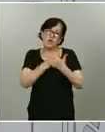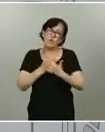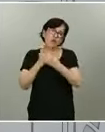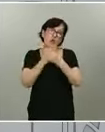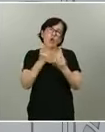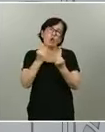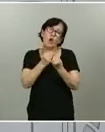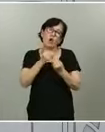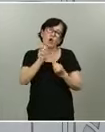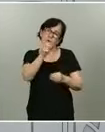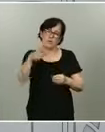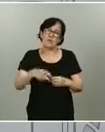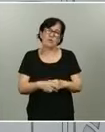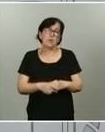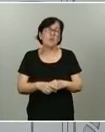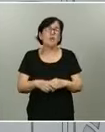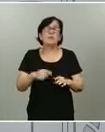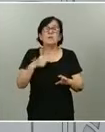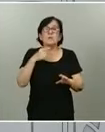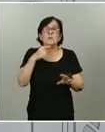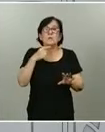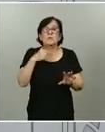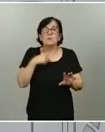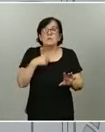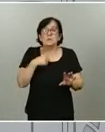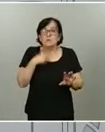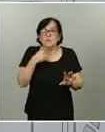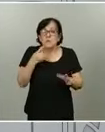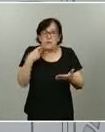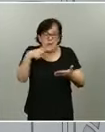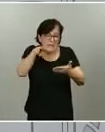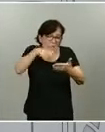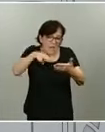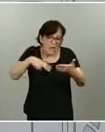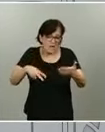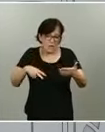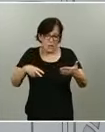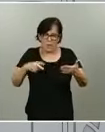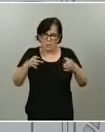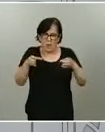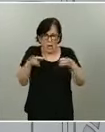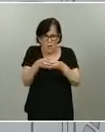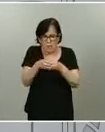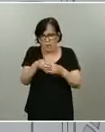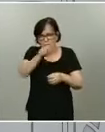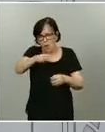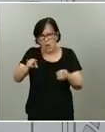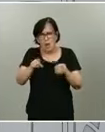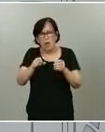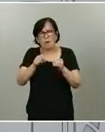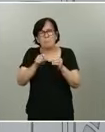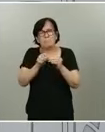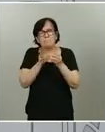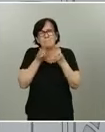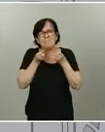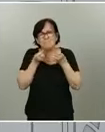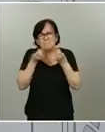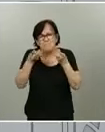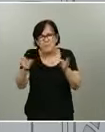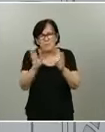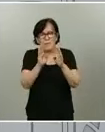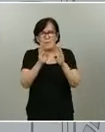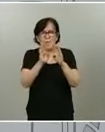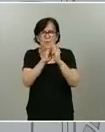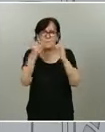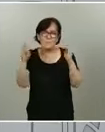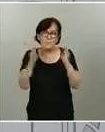Dicho esto, leemos en el equipo muchísima bibliografía científica, pero no la leemos toda. No nos da tiempo.